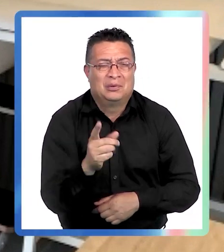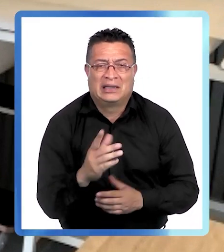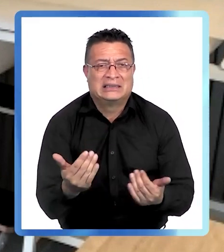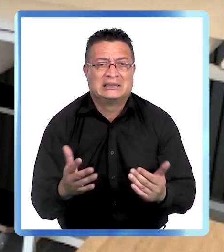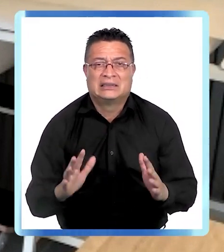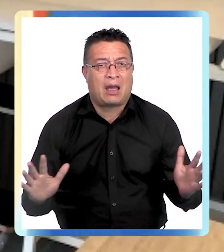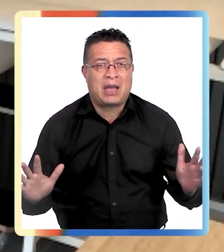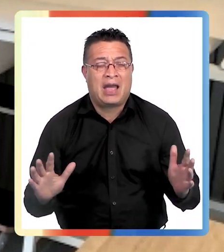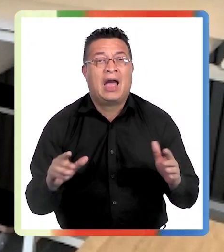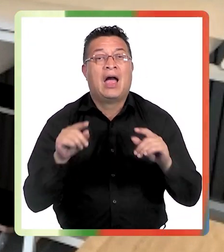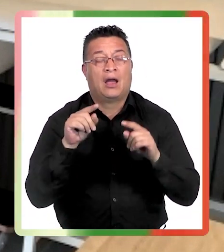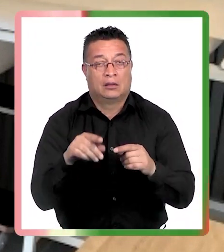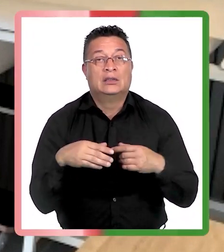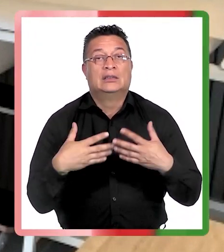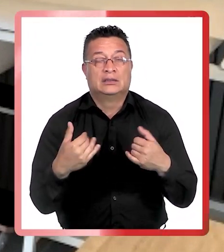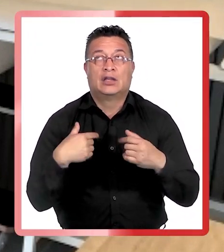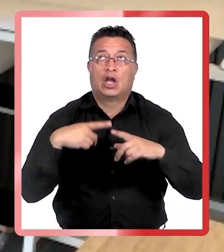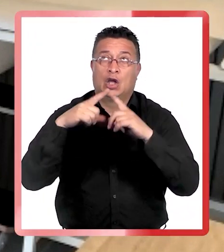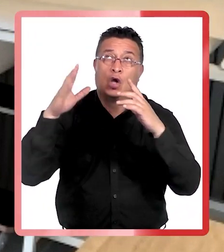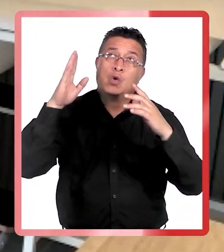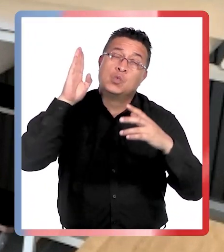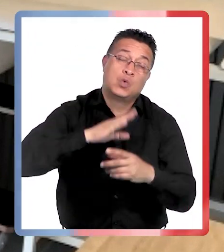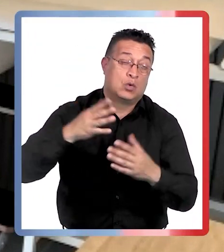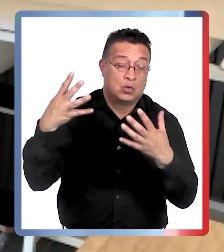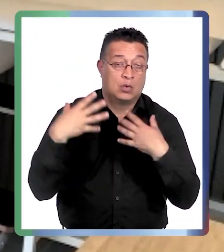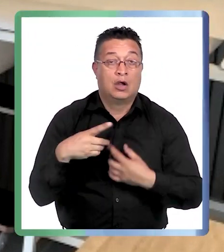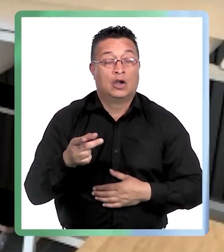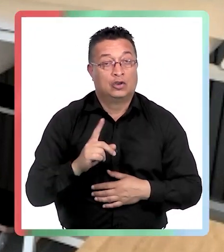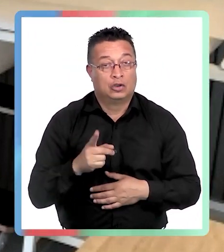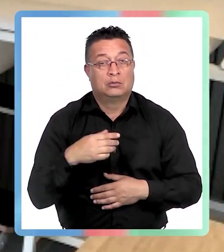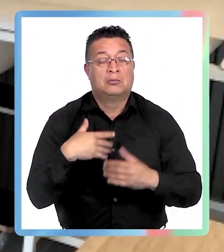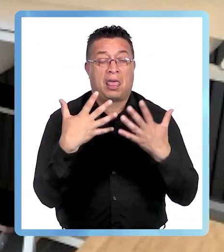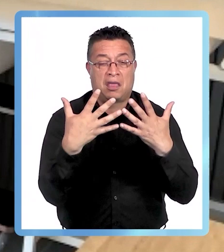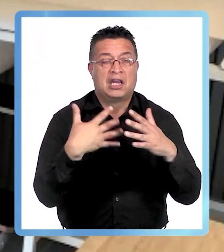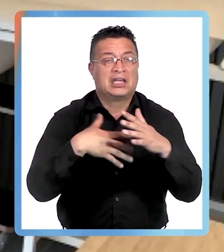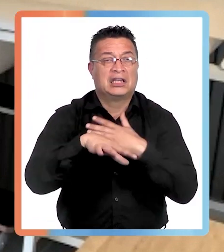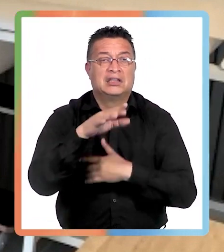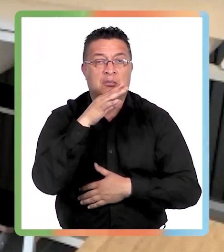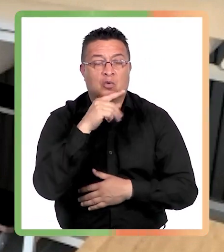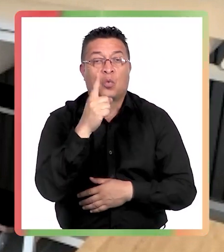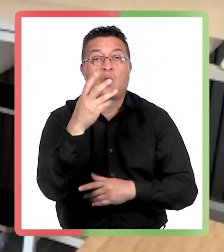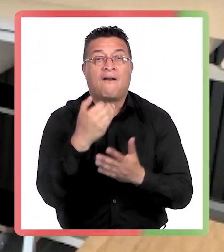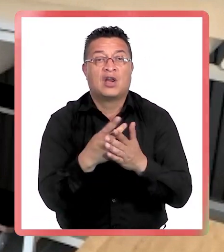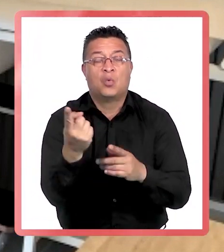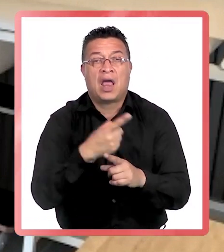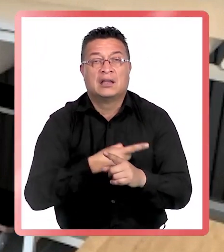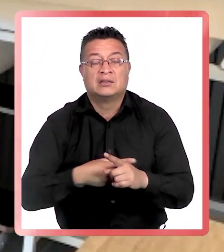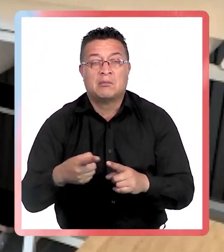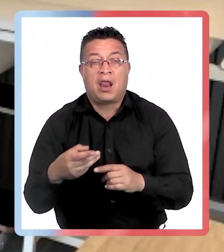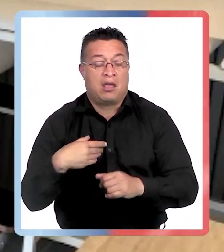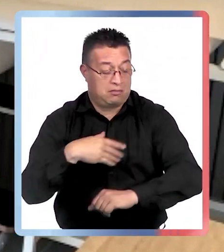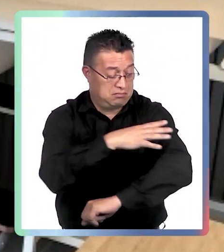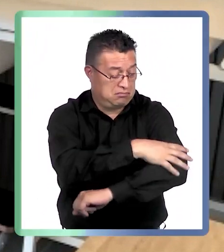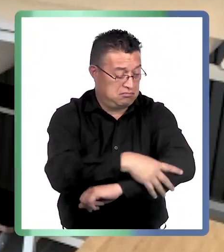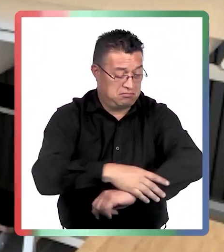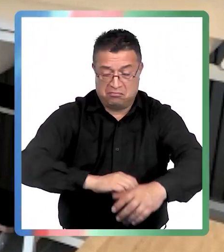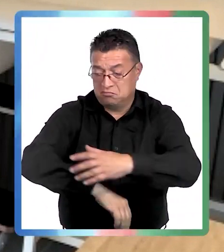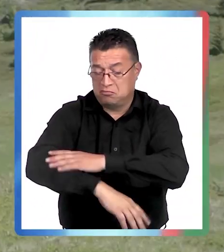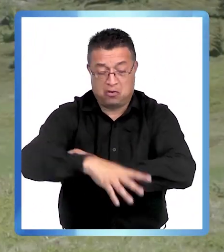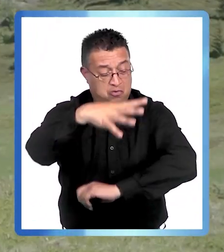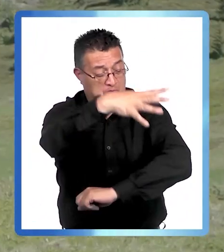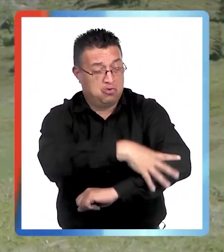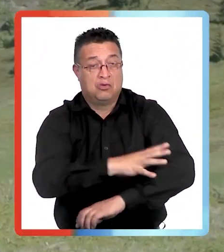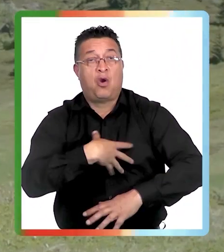y que incluso uno no necesita broncearse, sino que con un promedio de 10, 15 minutos, una vez a la semana, en los antebrazos, uno ya